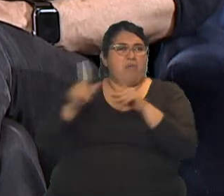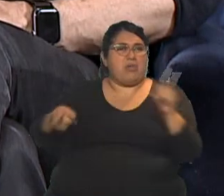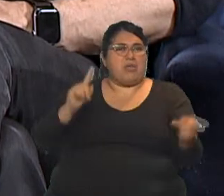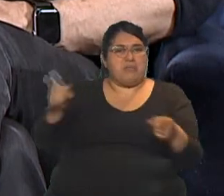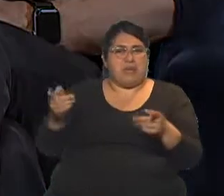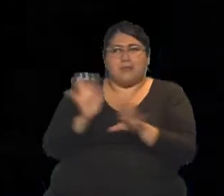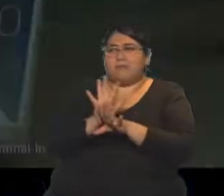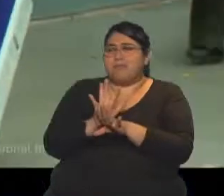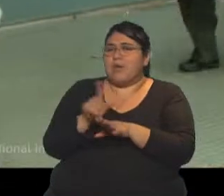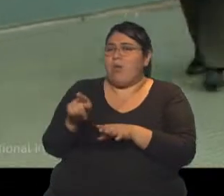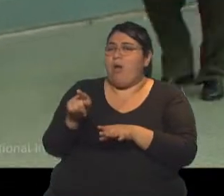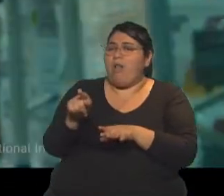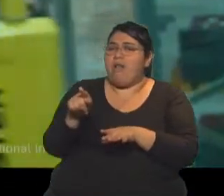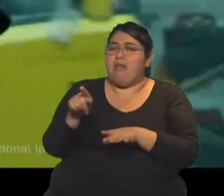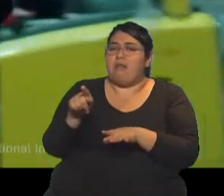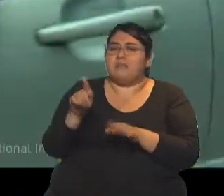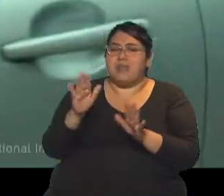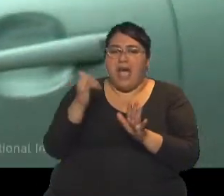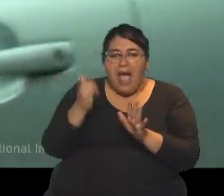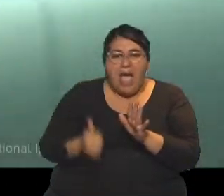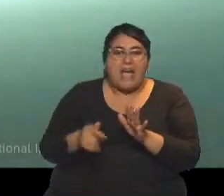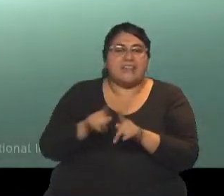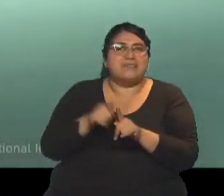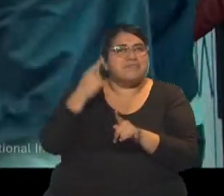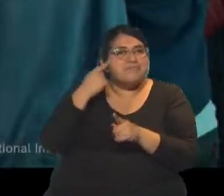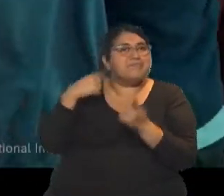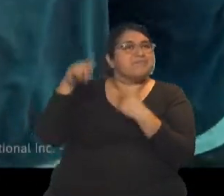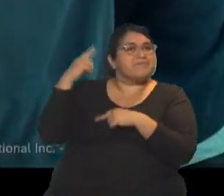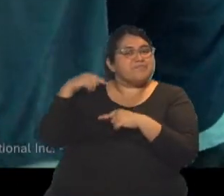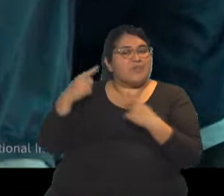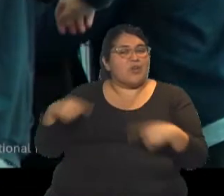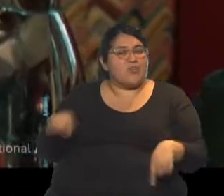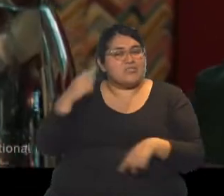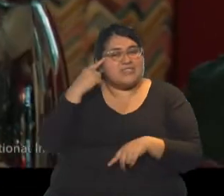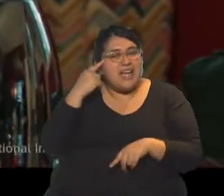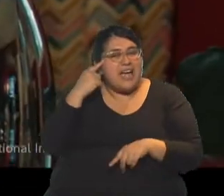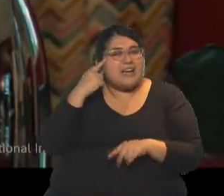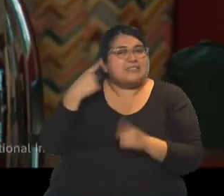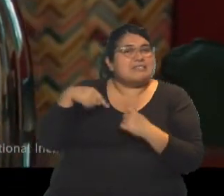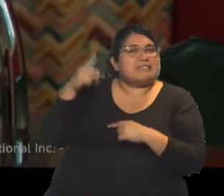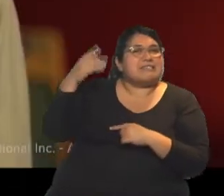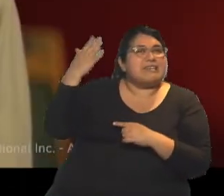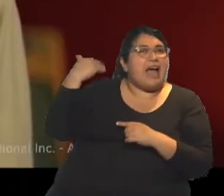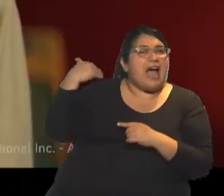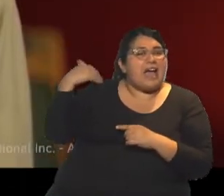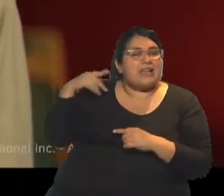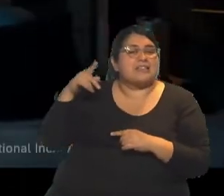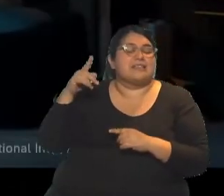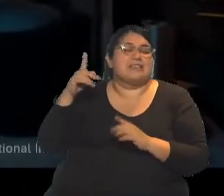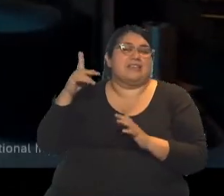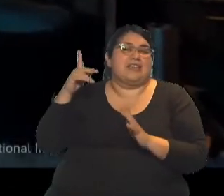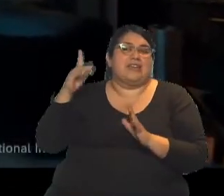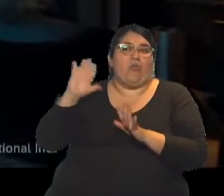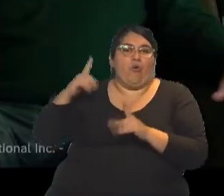ese papá que tiene esa nostalgia de haberse quedado en el tiempo, ¿no? Es un tipo anacrónico.